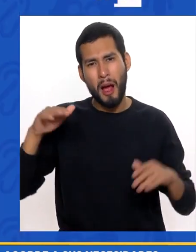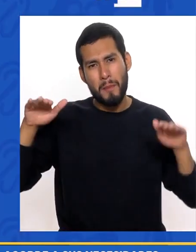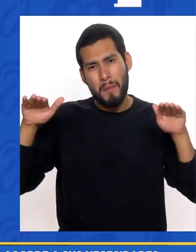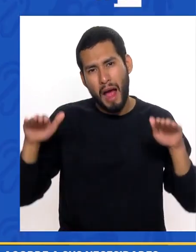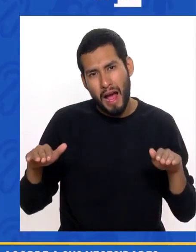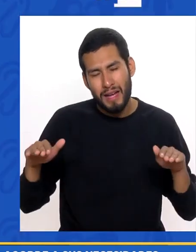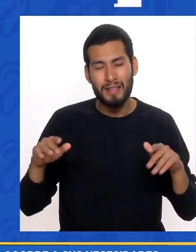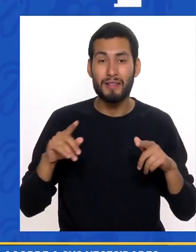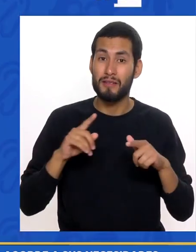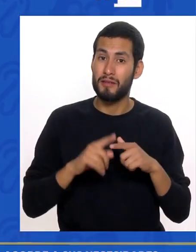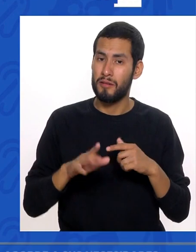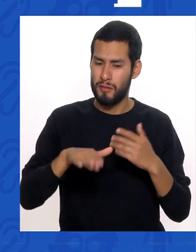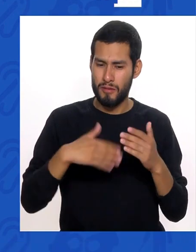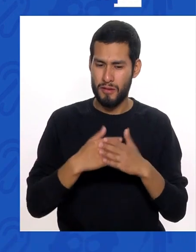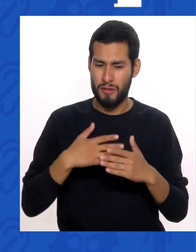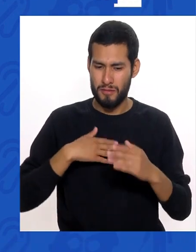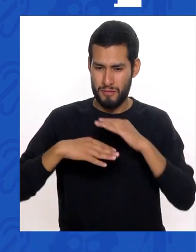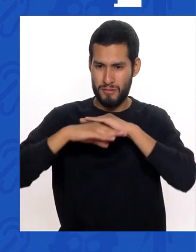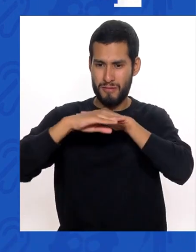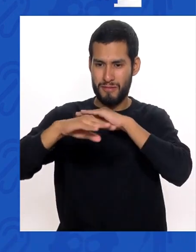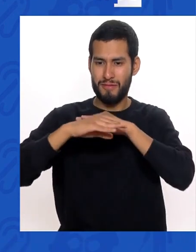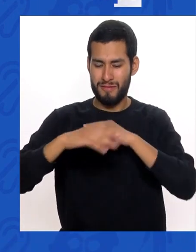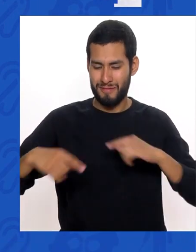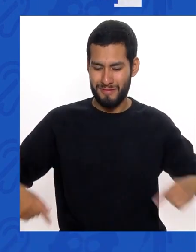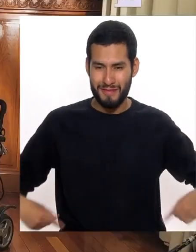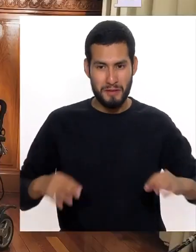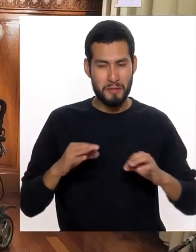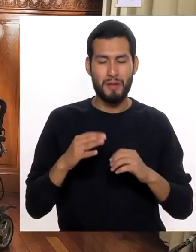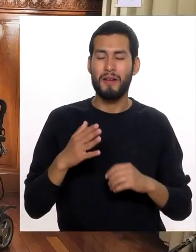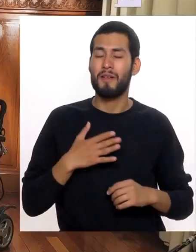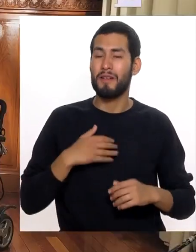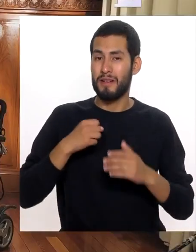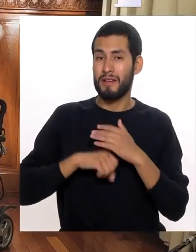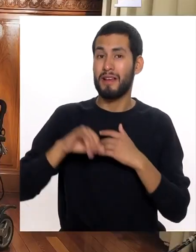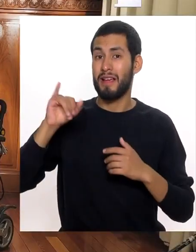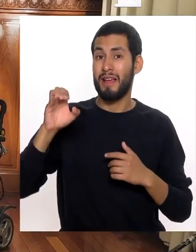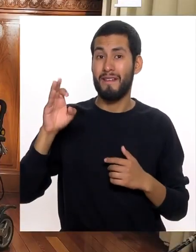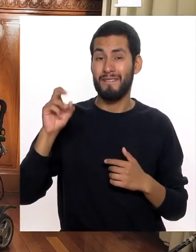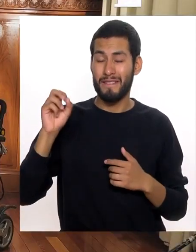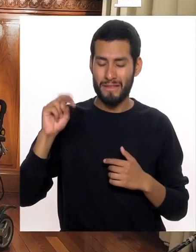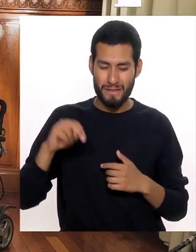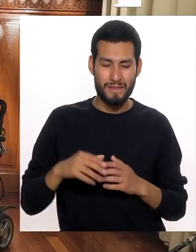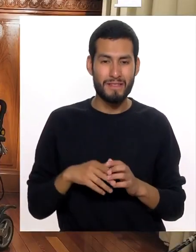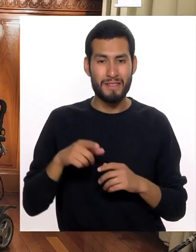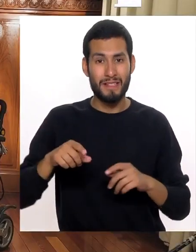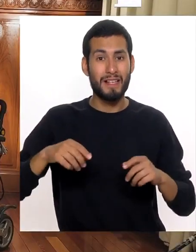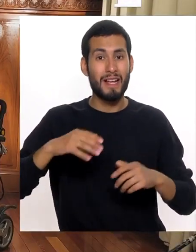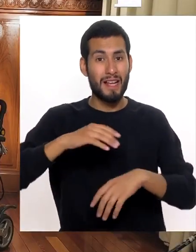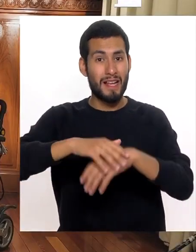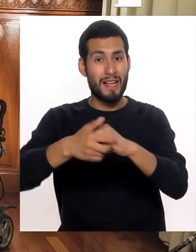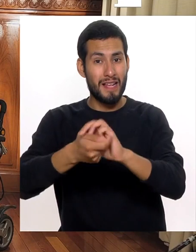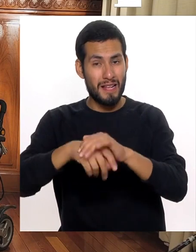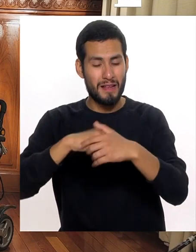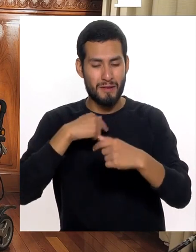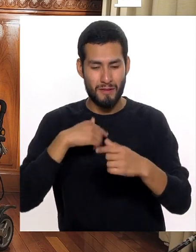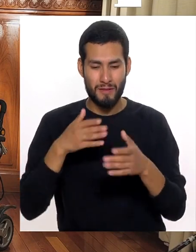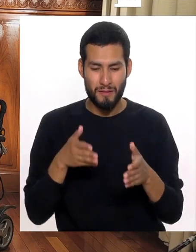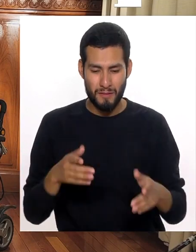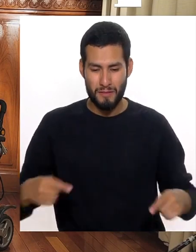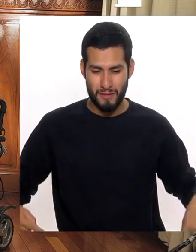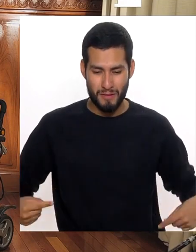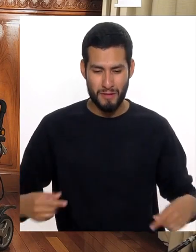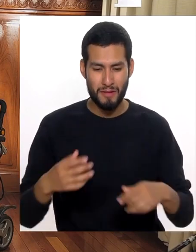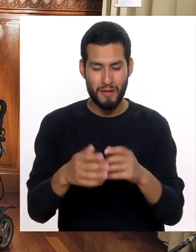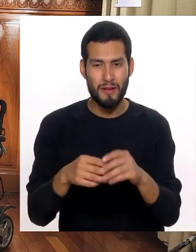para Personas bajitas Claro Pero está todo a mi nivel ¿No? Excelente Mi hijo Mi hija Me hizo todo El lavadero A mi